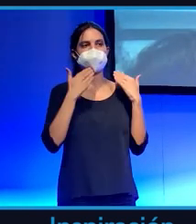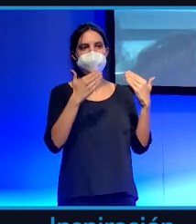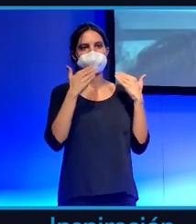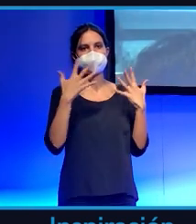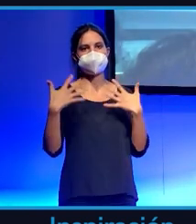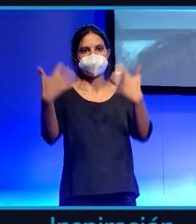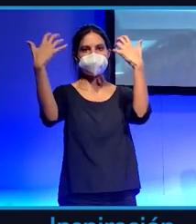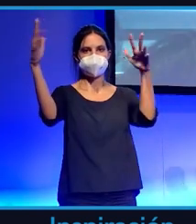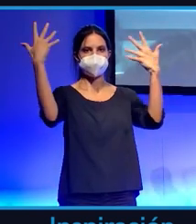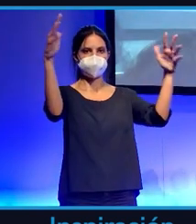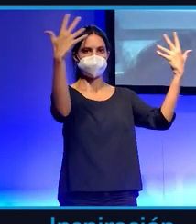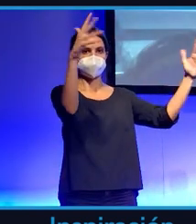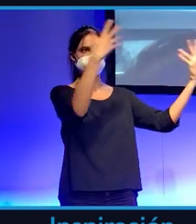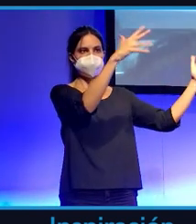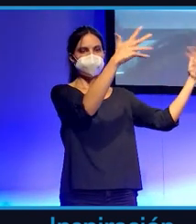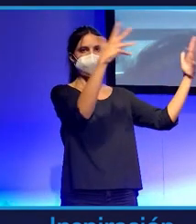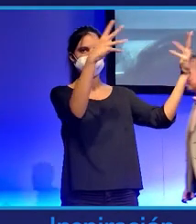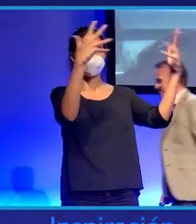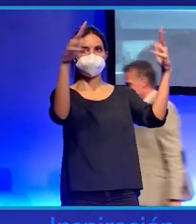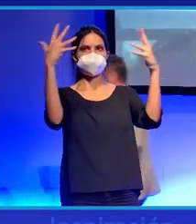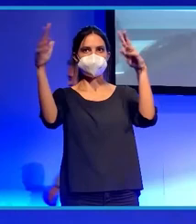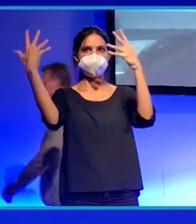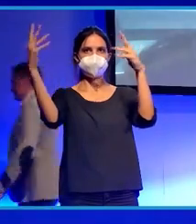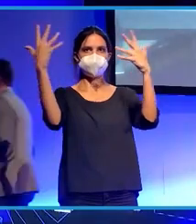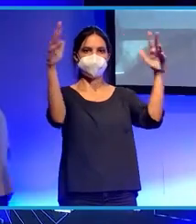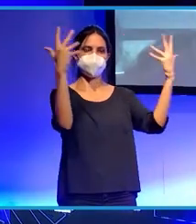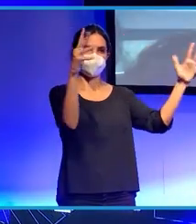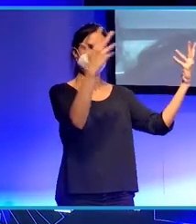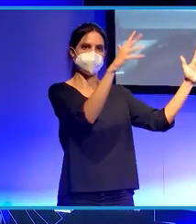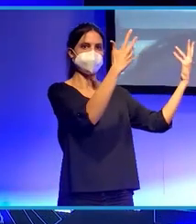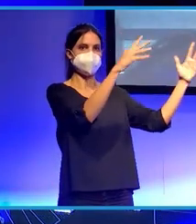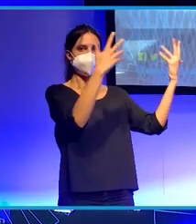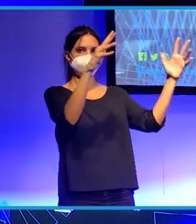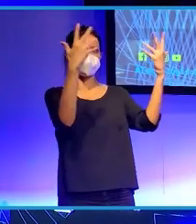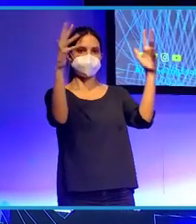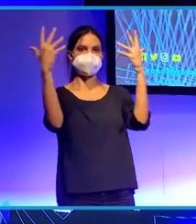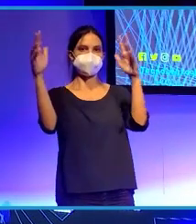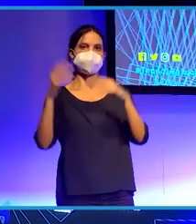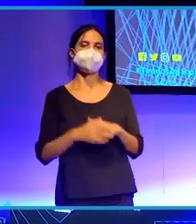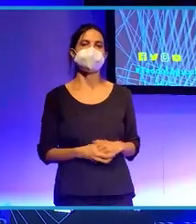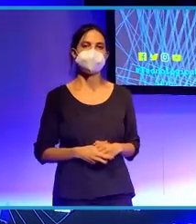Aplausos Aplausos Aplausos Aplausos Aplausos Aplausos Aplausos